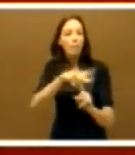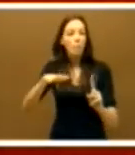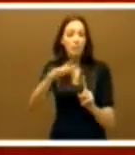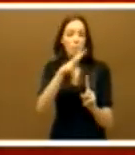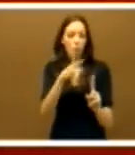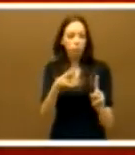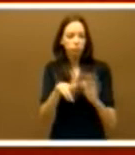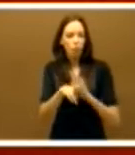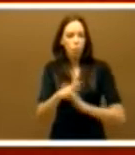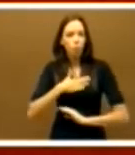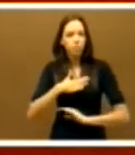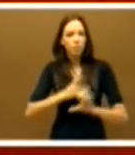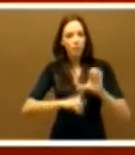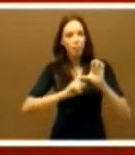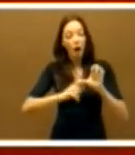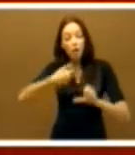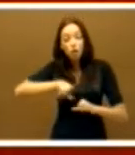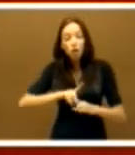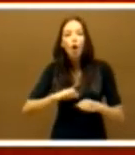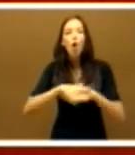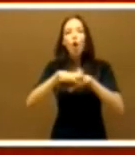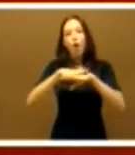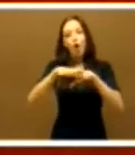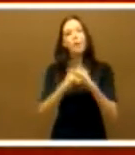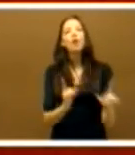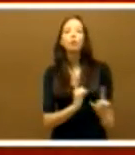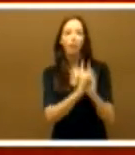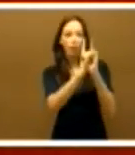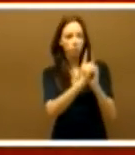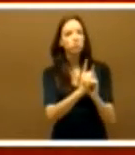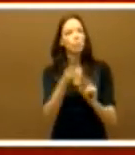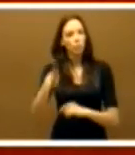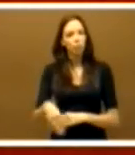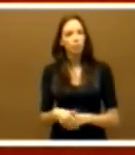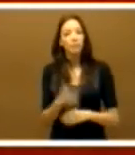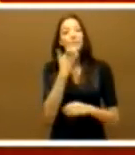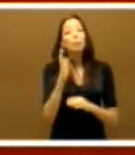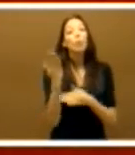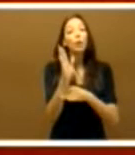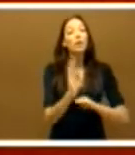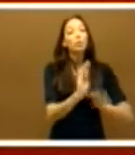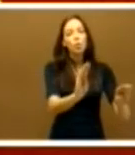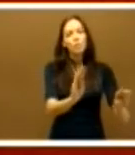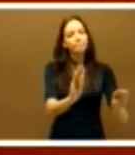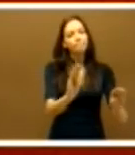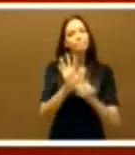Y seremos oposición cuando esas propuestas que se hagan aquí merezcan el rechazo de los extremeños o interpretemos que merecen el rechazo de los